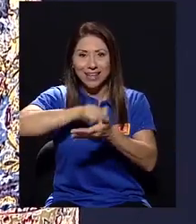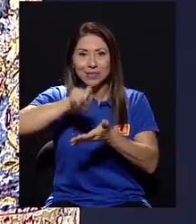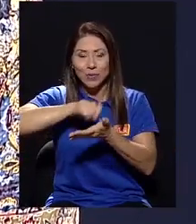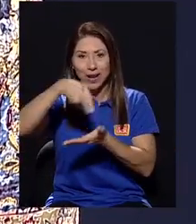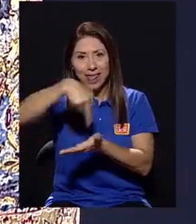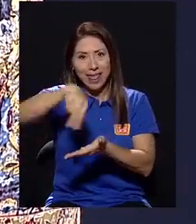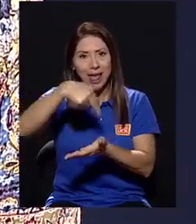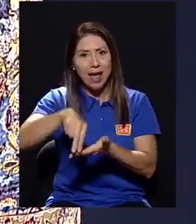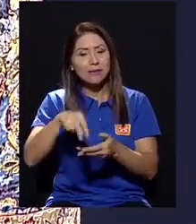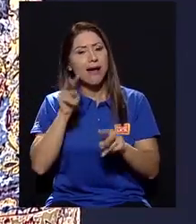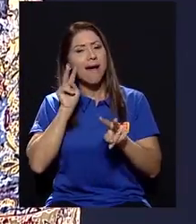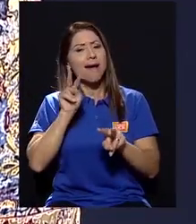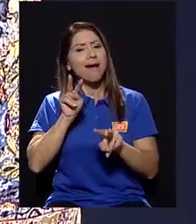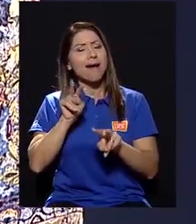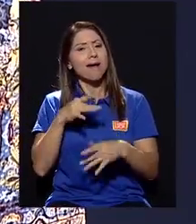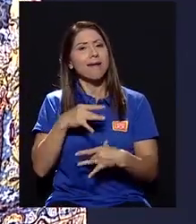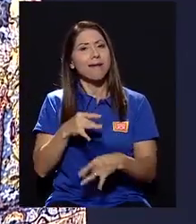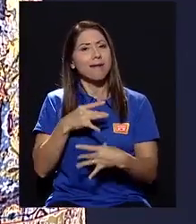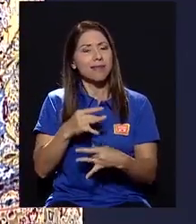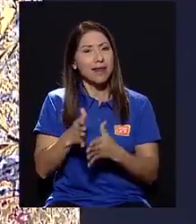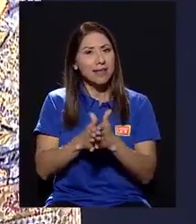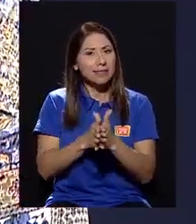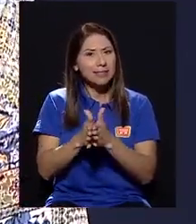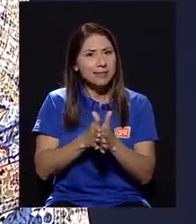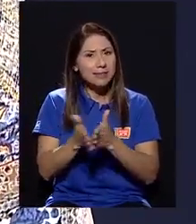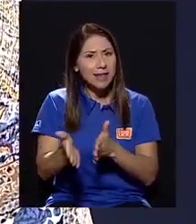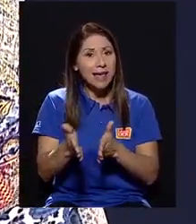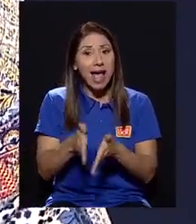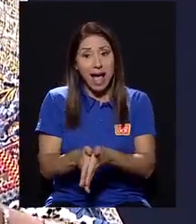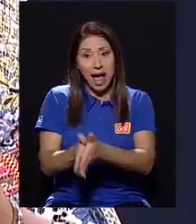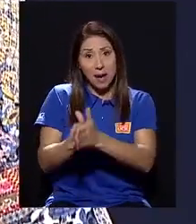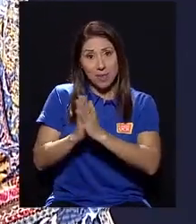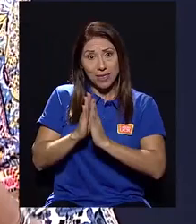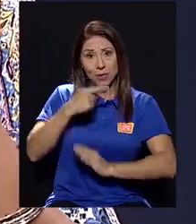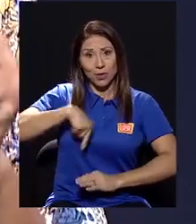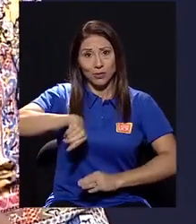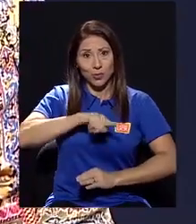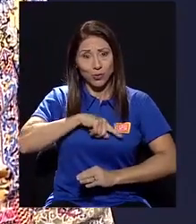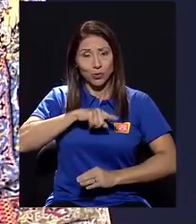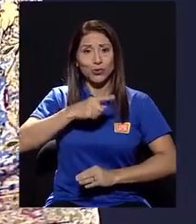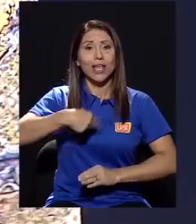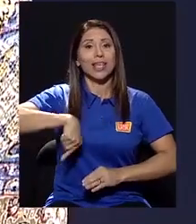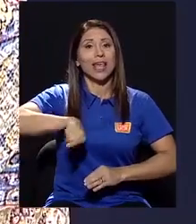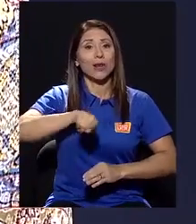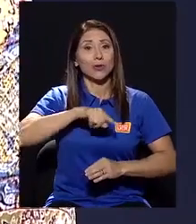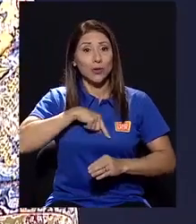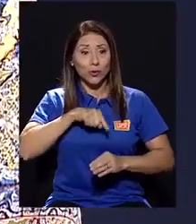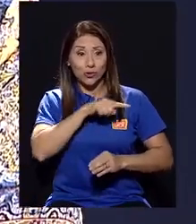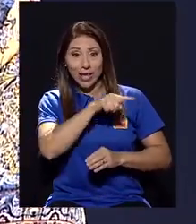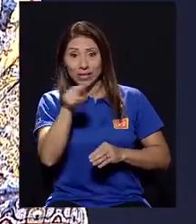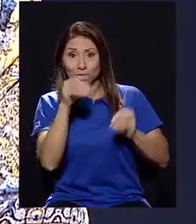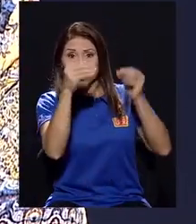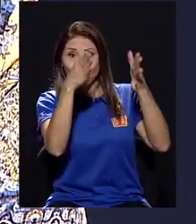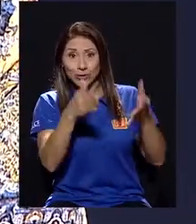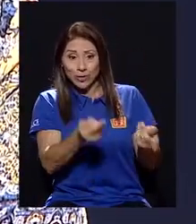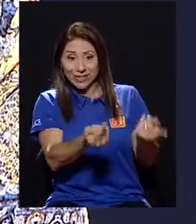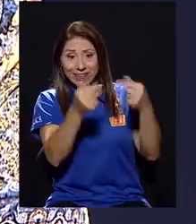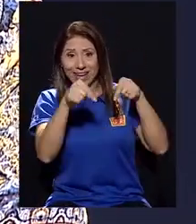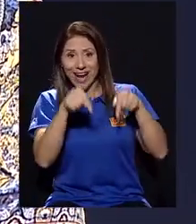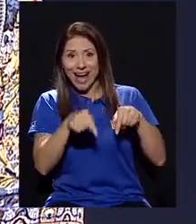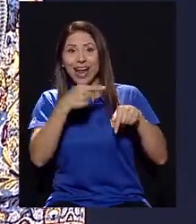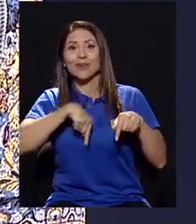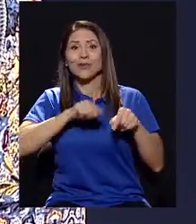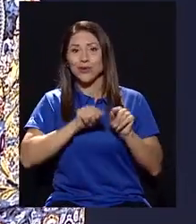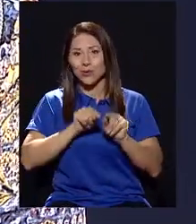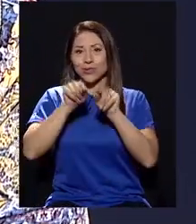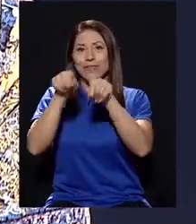con interés el asunto y nos ha pedido, más bien nos solicitó que lleváramos profesores de los que traemos. Entonces,